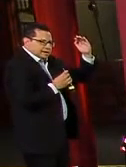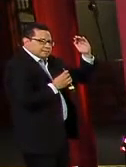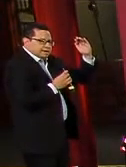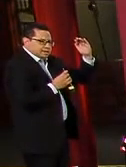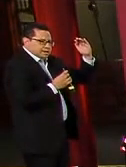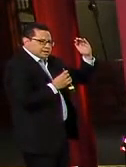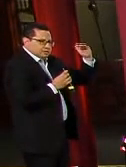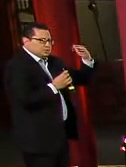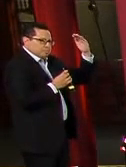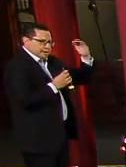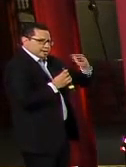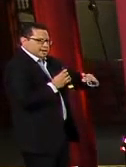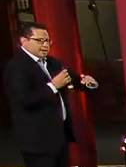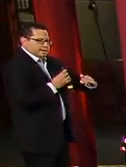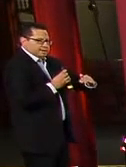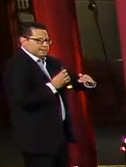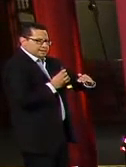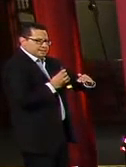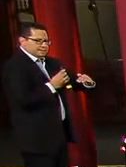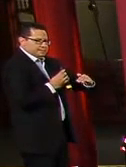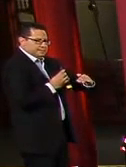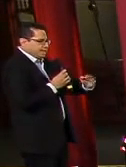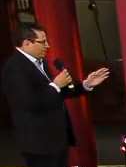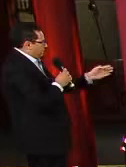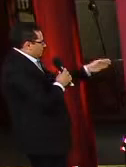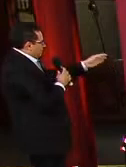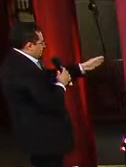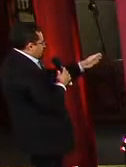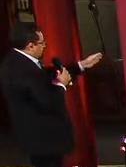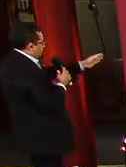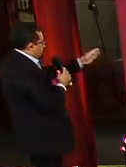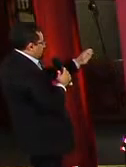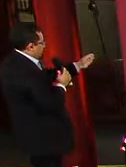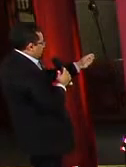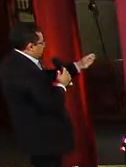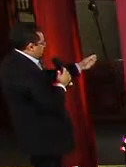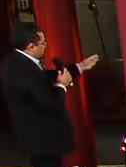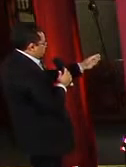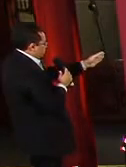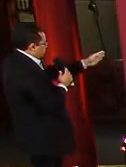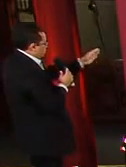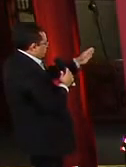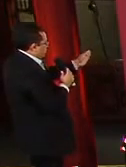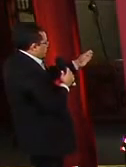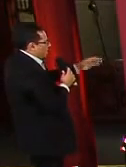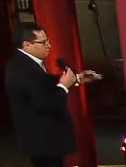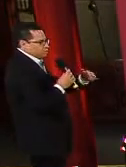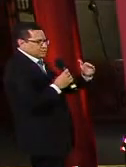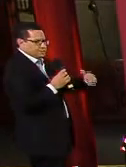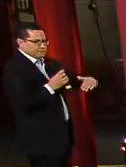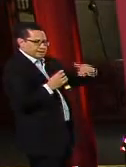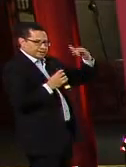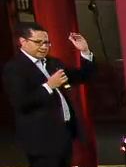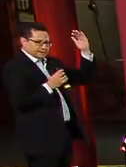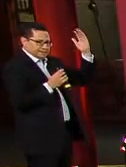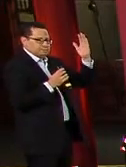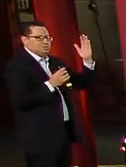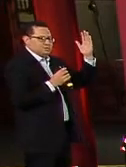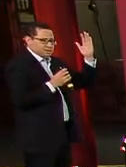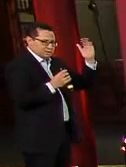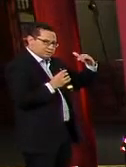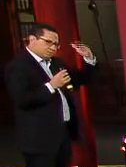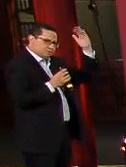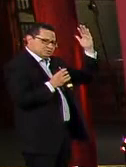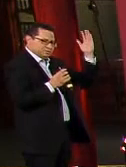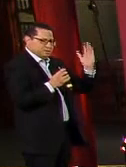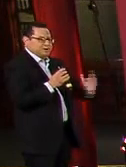barra amarilla supera a la barra verde, a diferencia de los grupos que están de este lado, en donde siempre la barra verde es